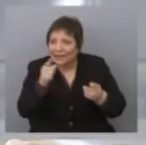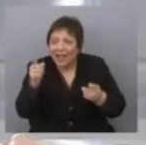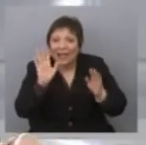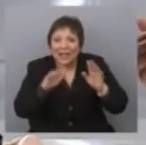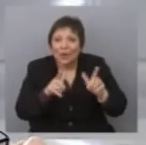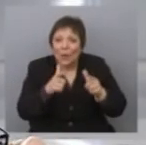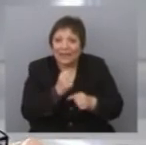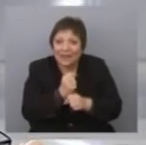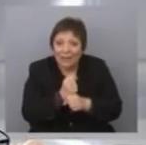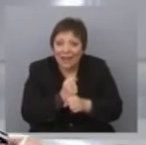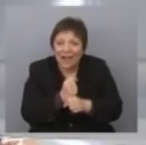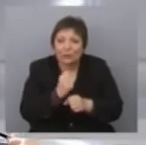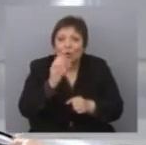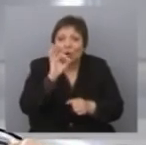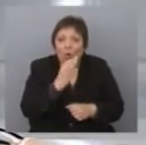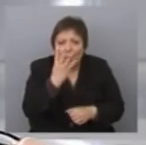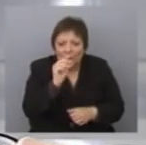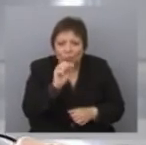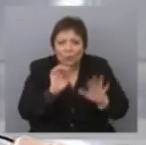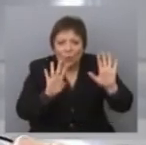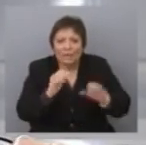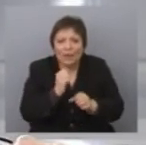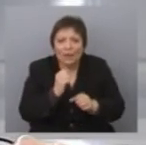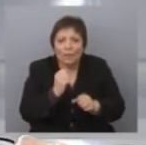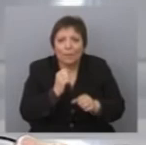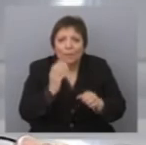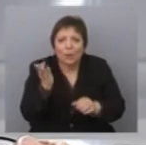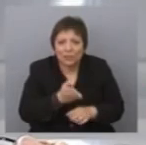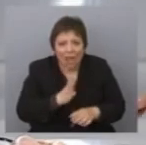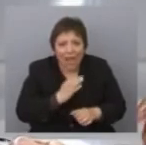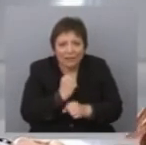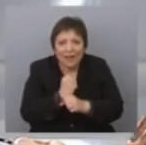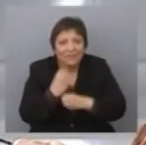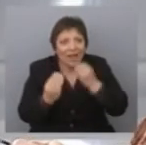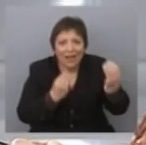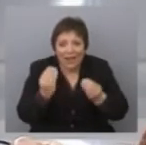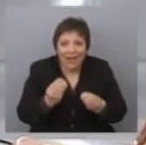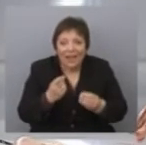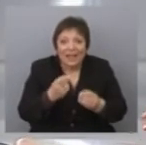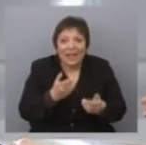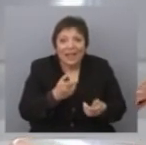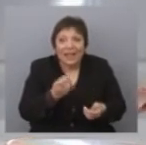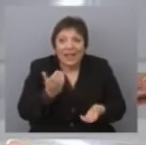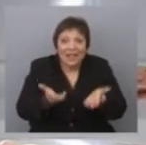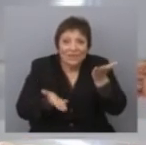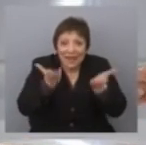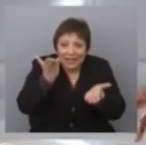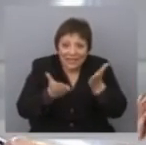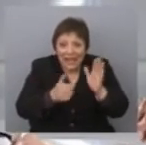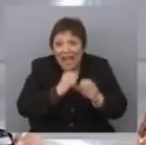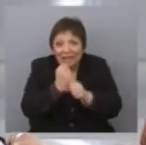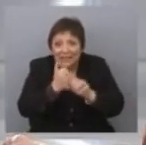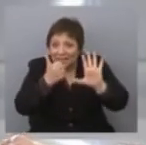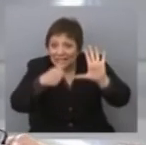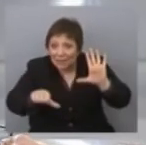desempleo, que viene cayendo, estamos en 4.9% de desempleo. Así que mientras los niveles de inflación estén más o menos, están en 6,5